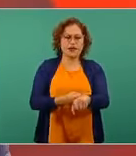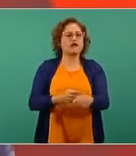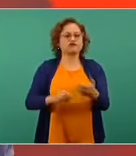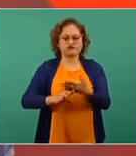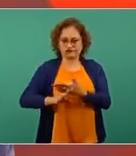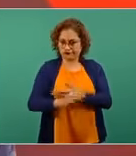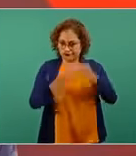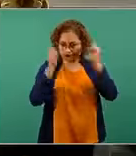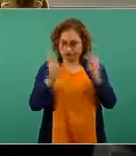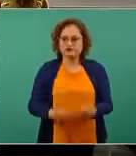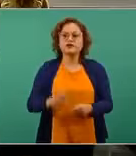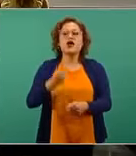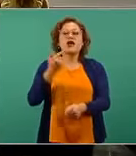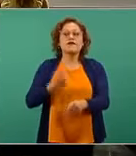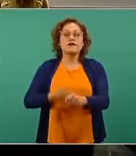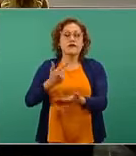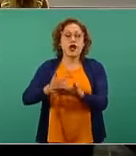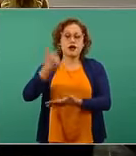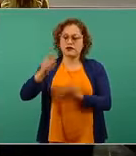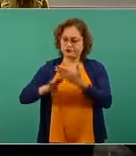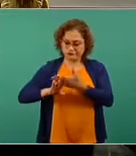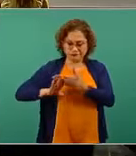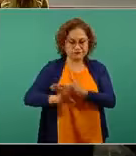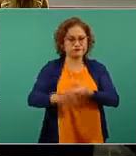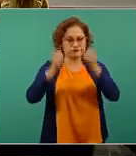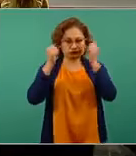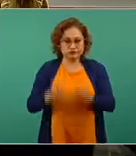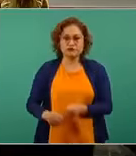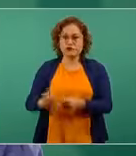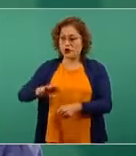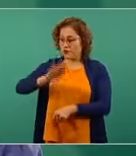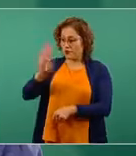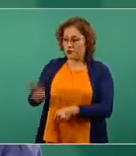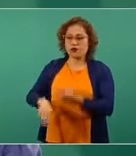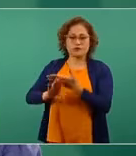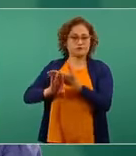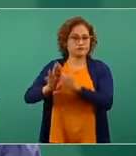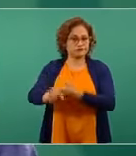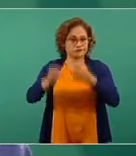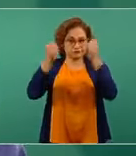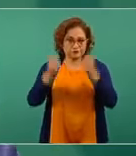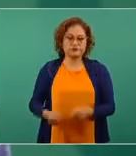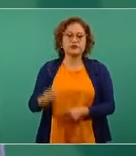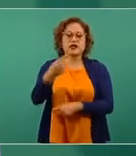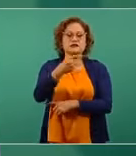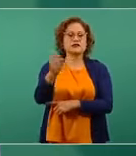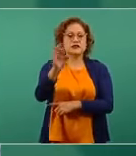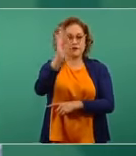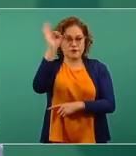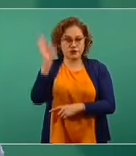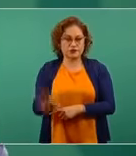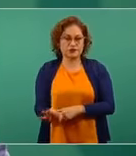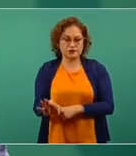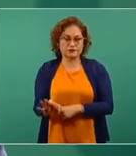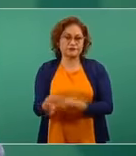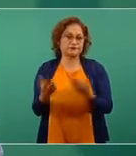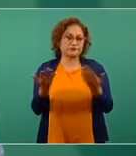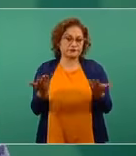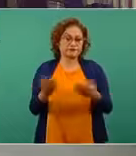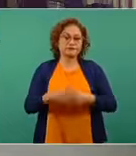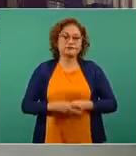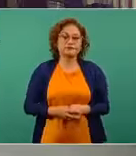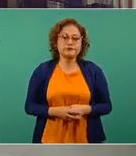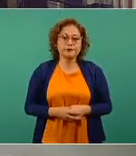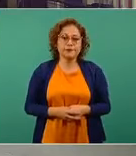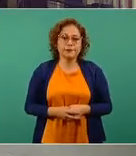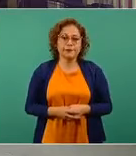prevenir la muerte, también varias de ellas lo previenen al 100%. La relación que pudiera esto